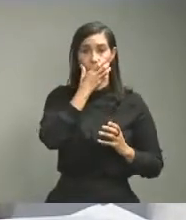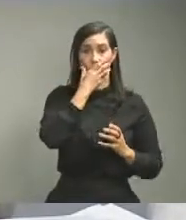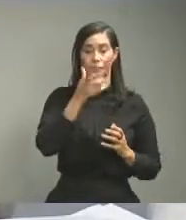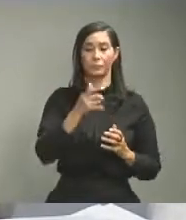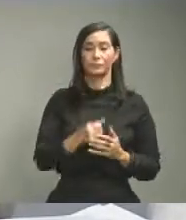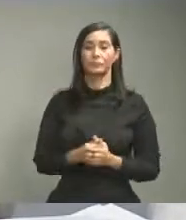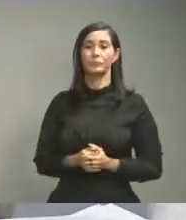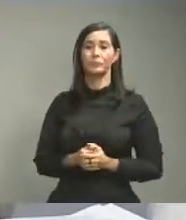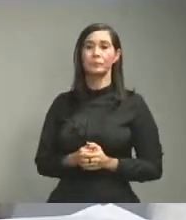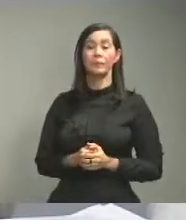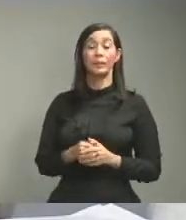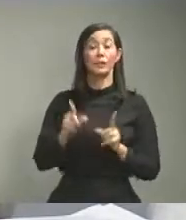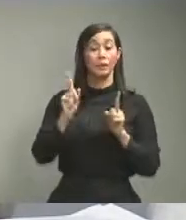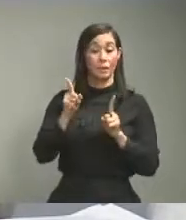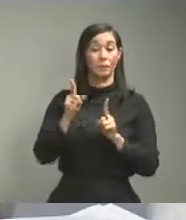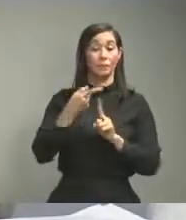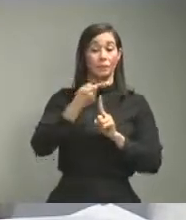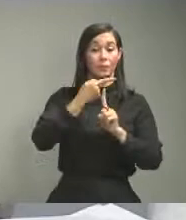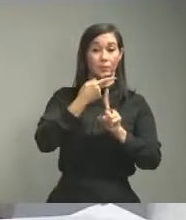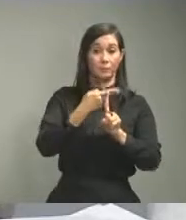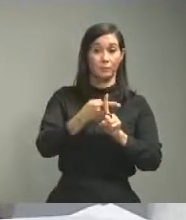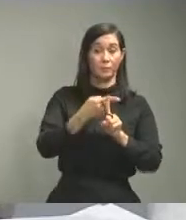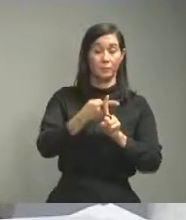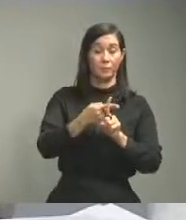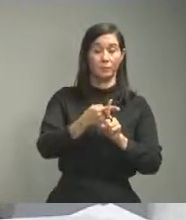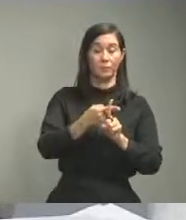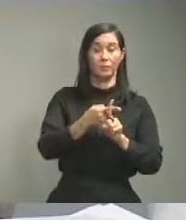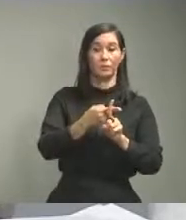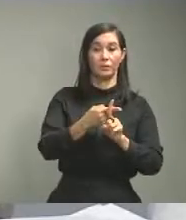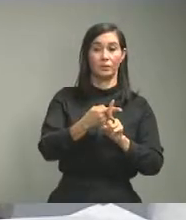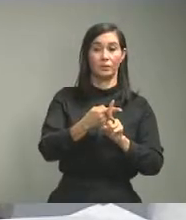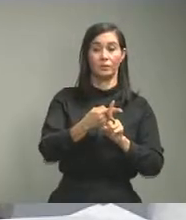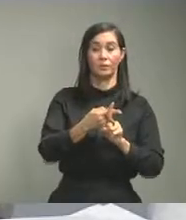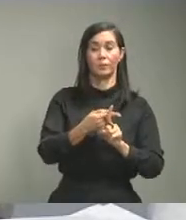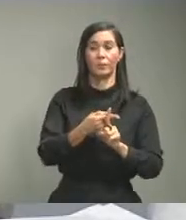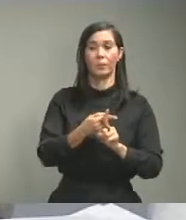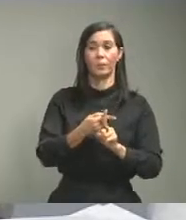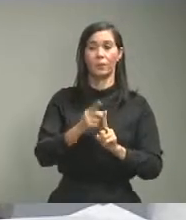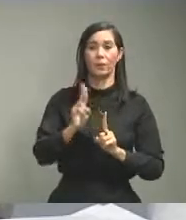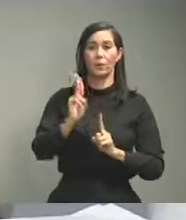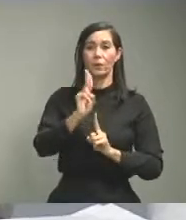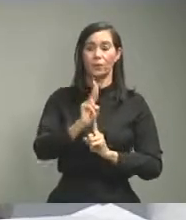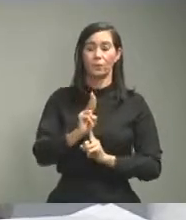de personas positivas confirmadas usar